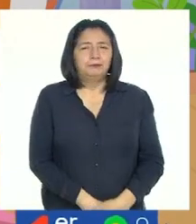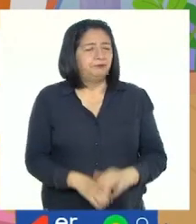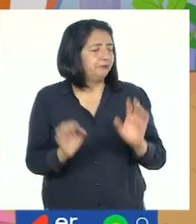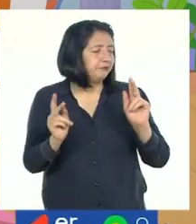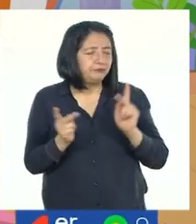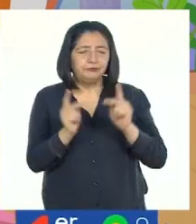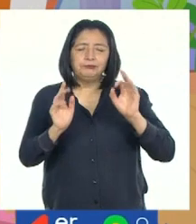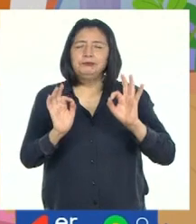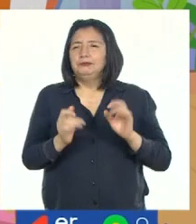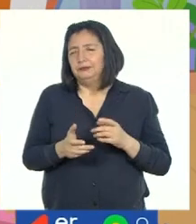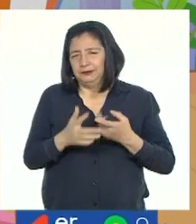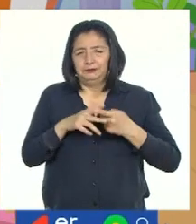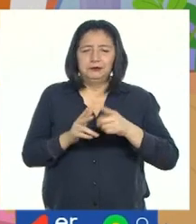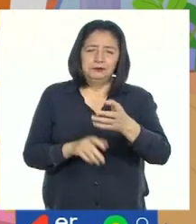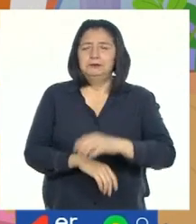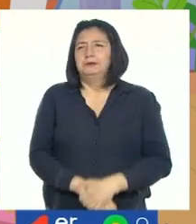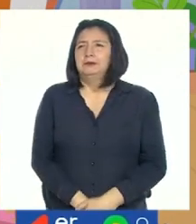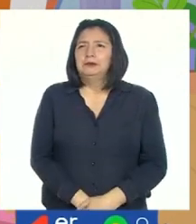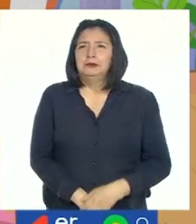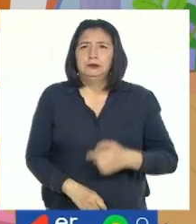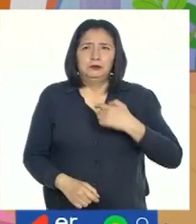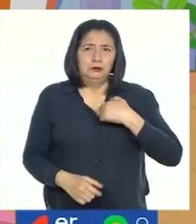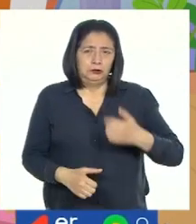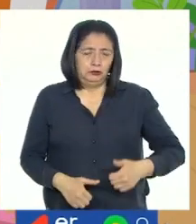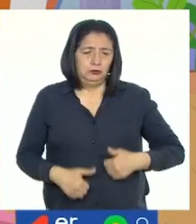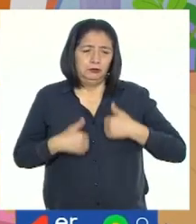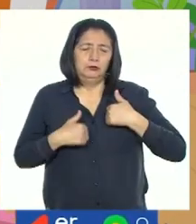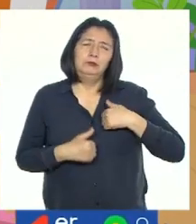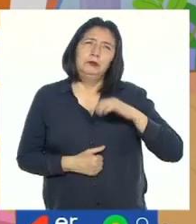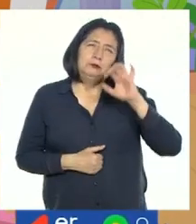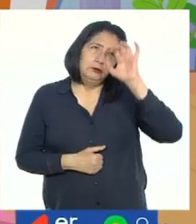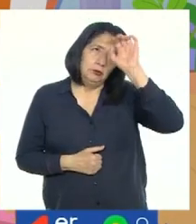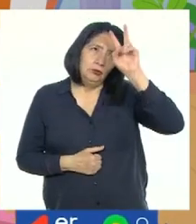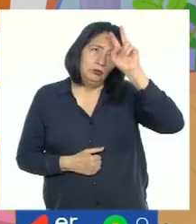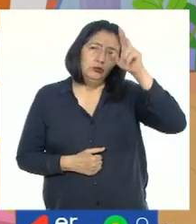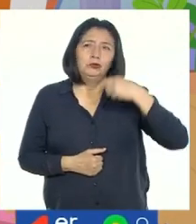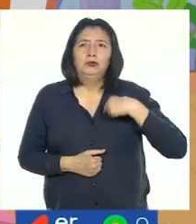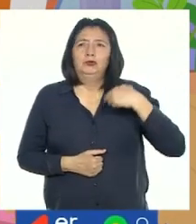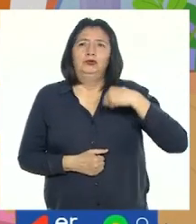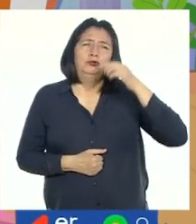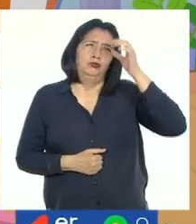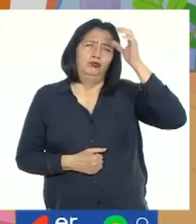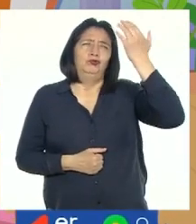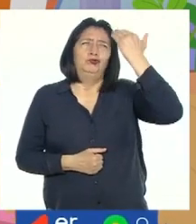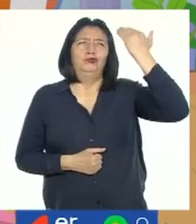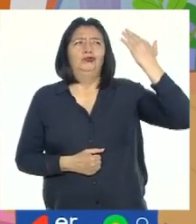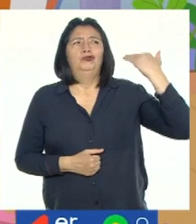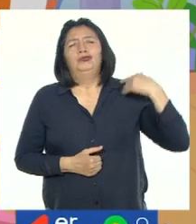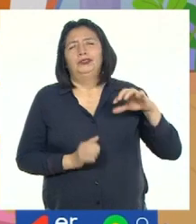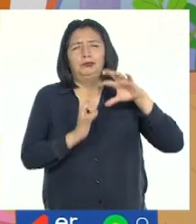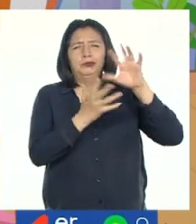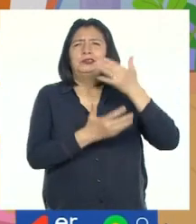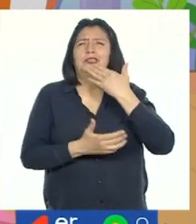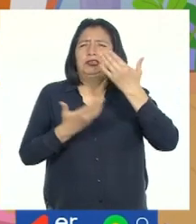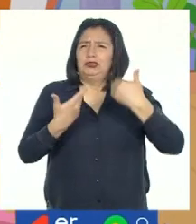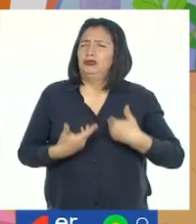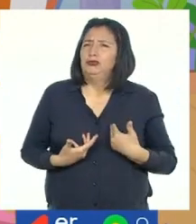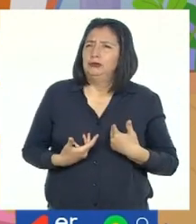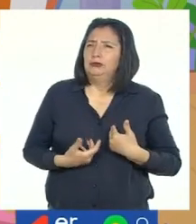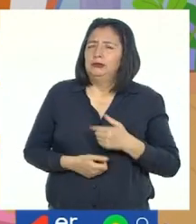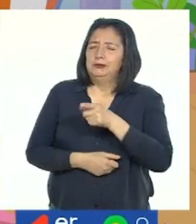¡Perfecto! Comencemos. Vivo en Cusco y tengo muchos conocimientos ancestrales del mundo. ¿Quién soy?